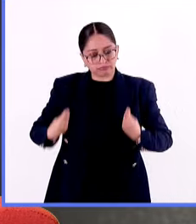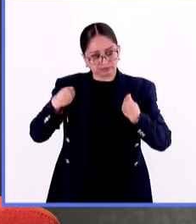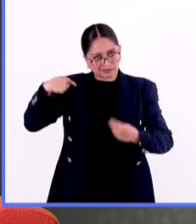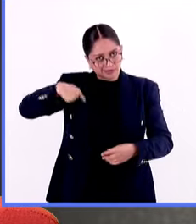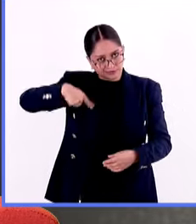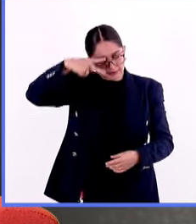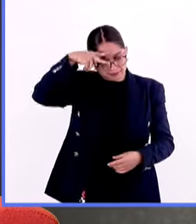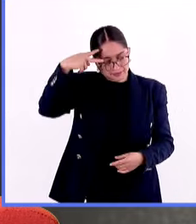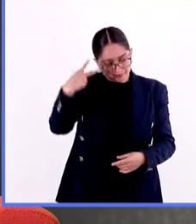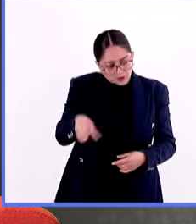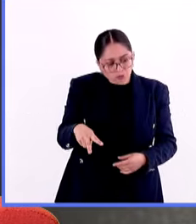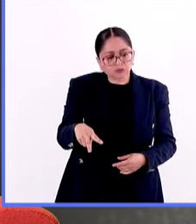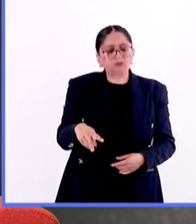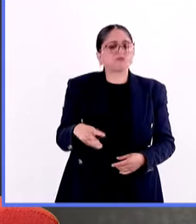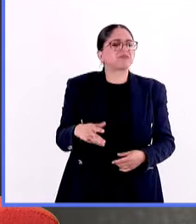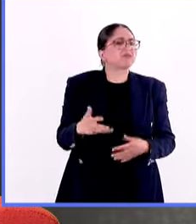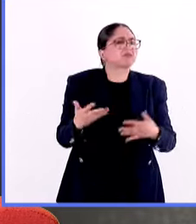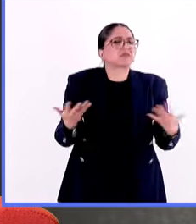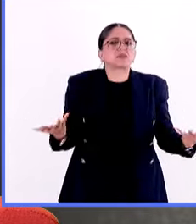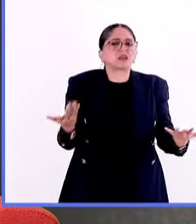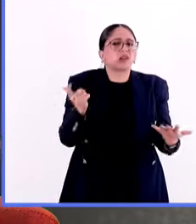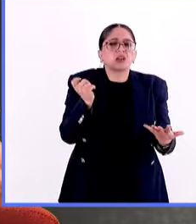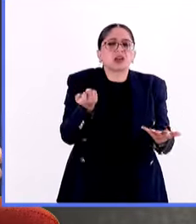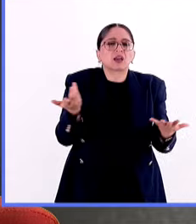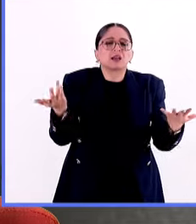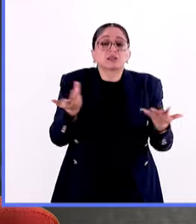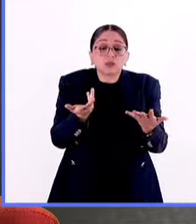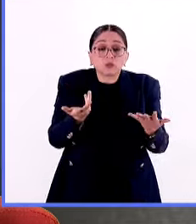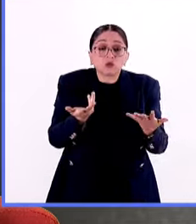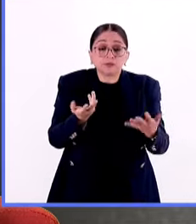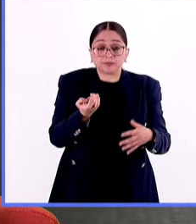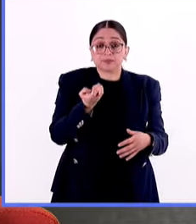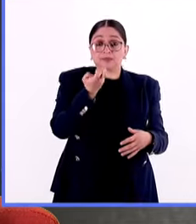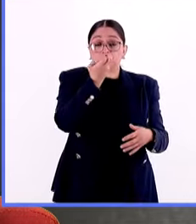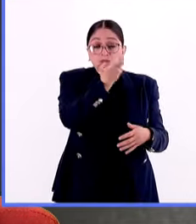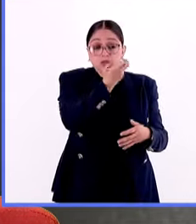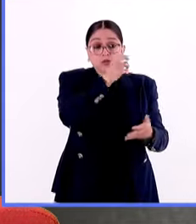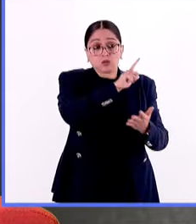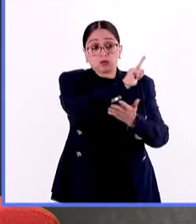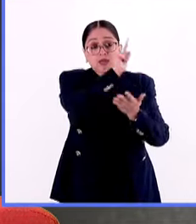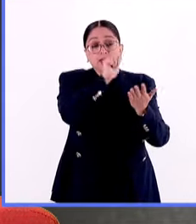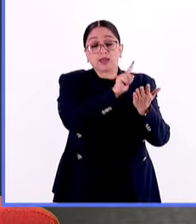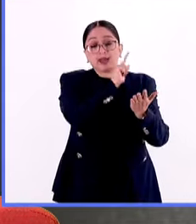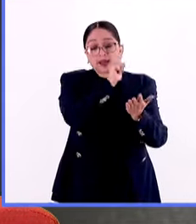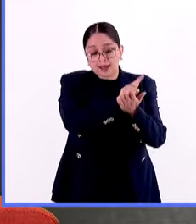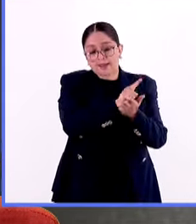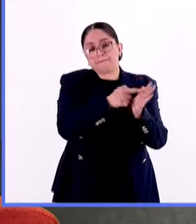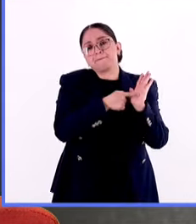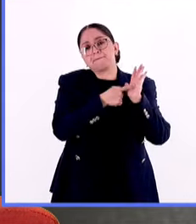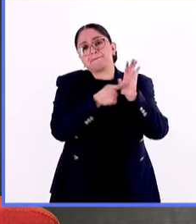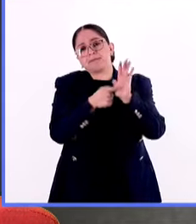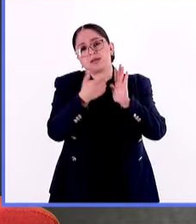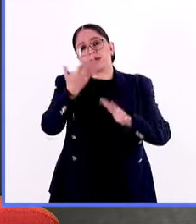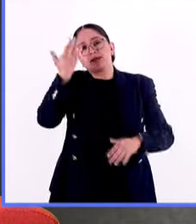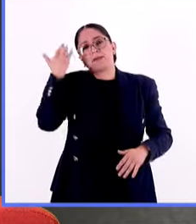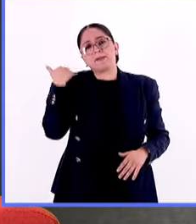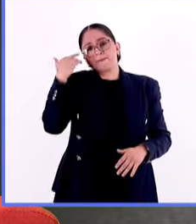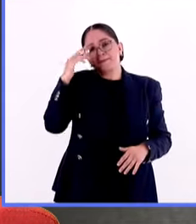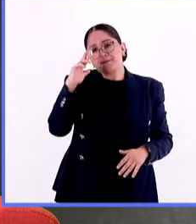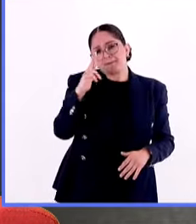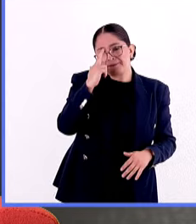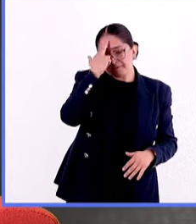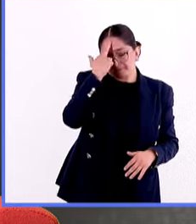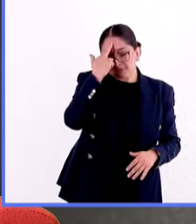¿Cuál sería el camino? Pues aplicar este mecanismo de reformas. Si recuerdas, pues la